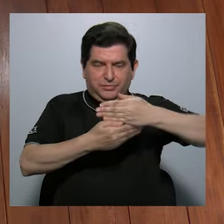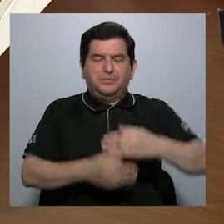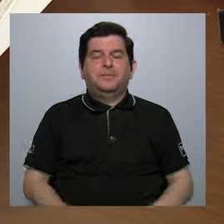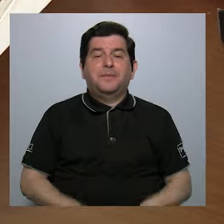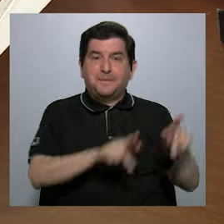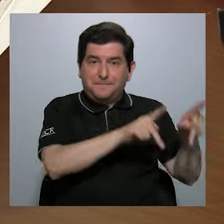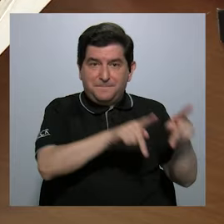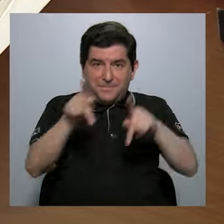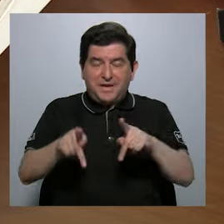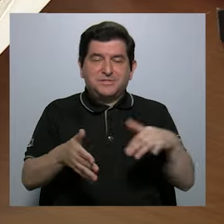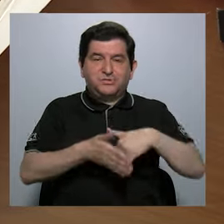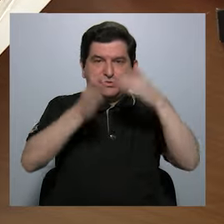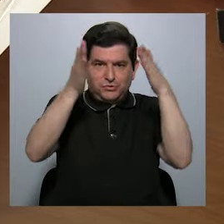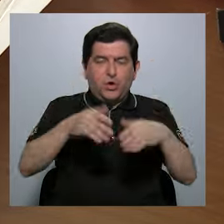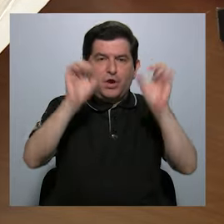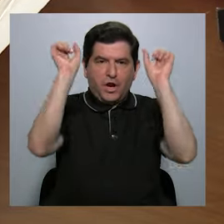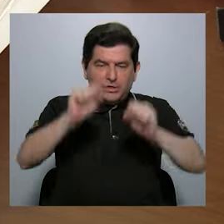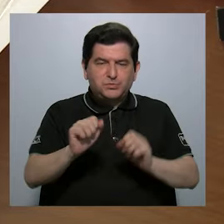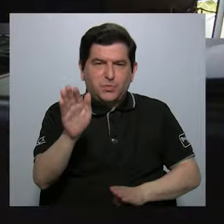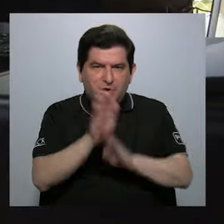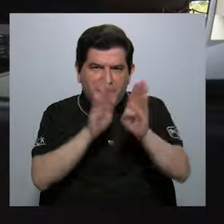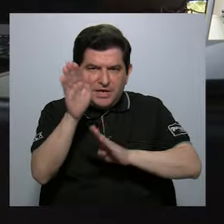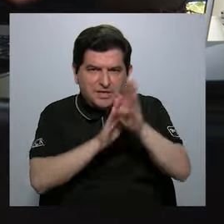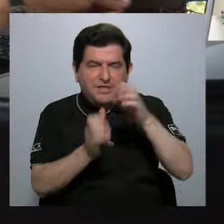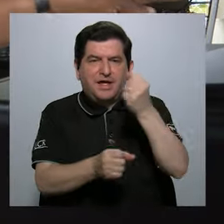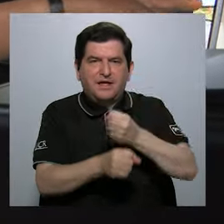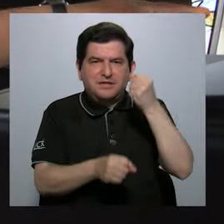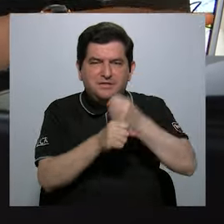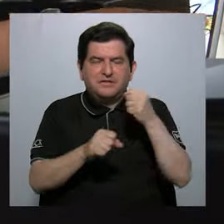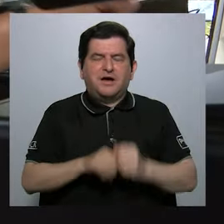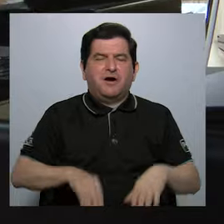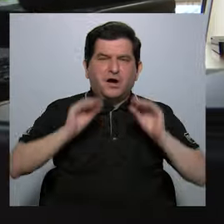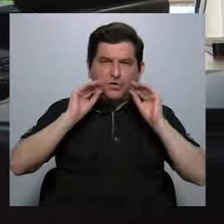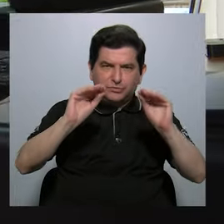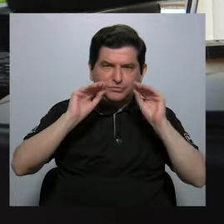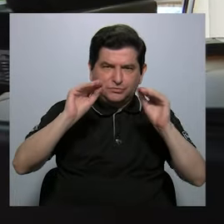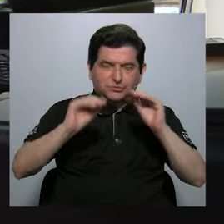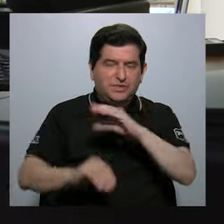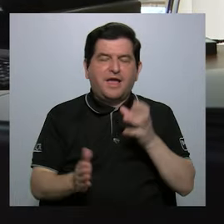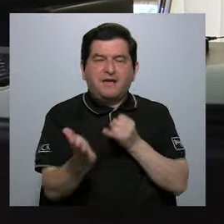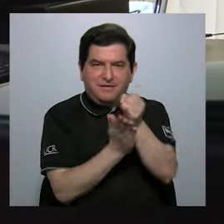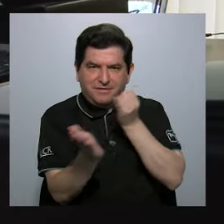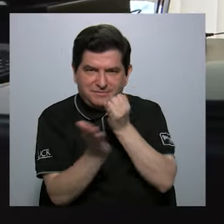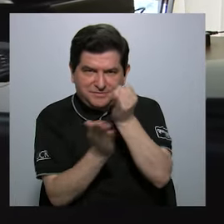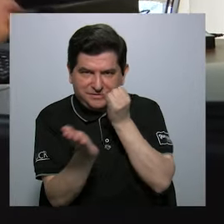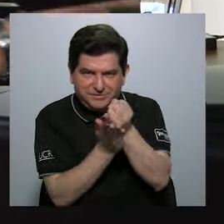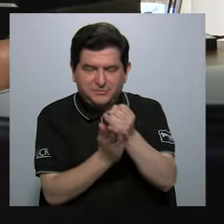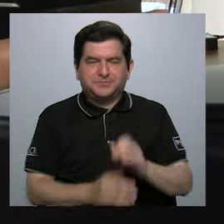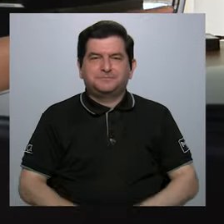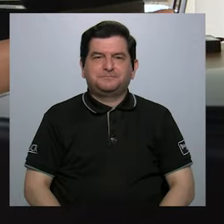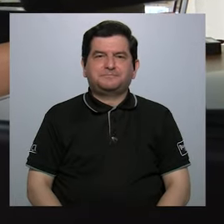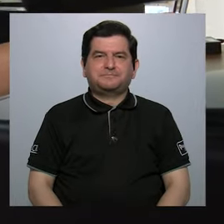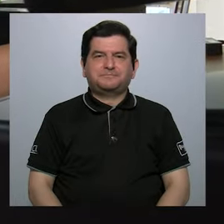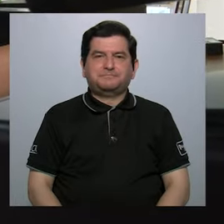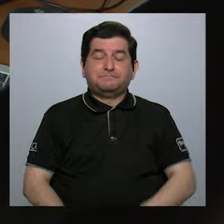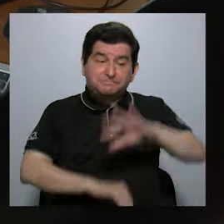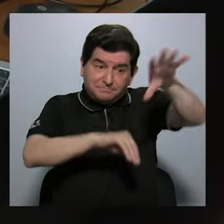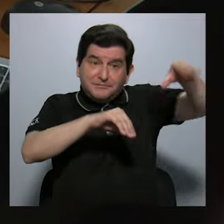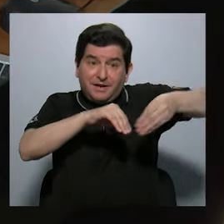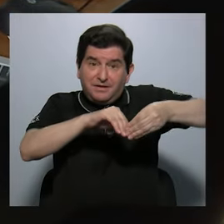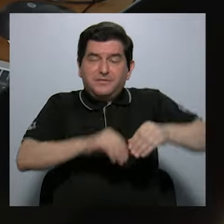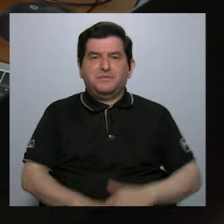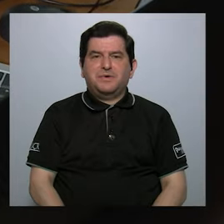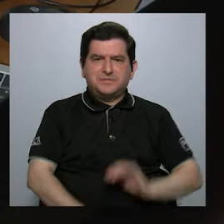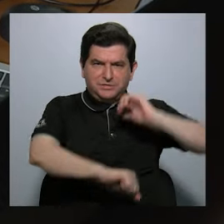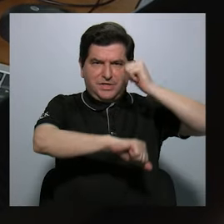las personas estudiantes puedan desarrollar sus trabajos académicos y de investigación, así como un teléfono fijo para